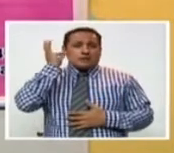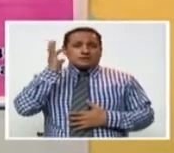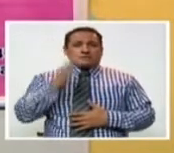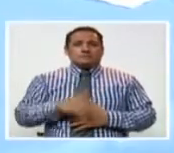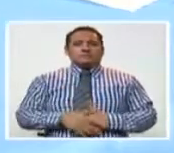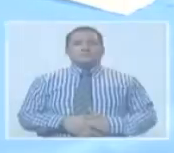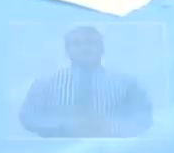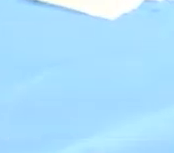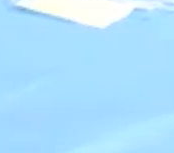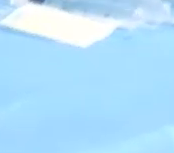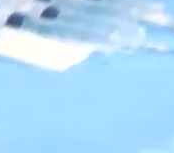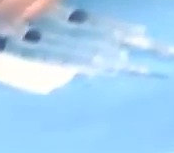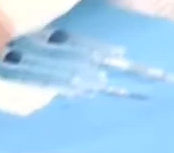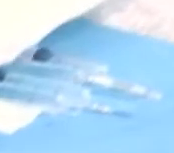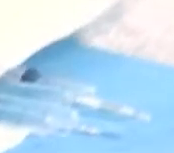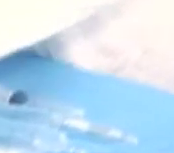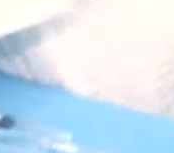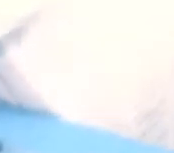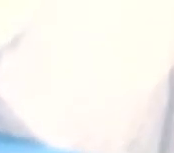mujeres.